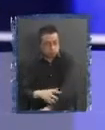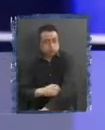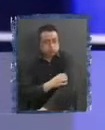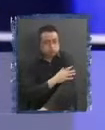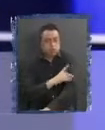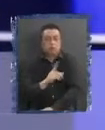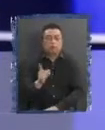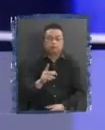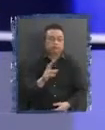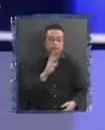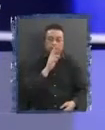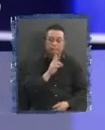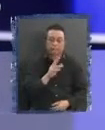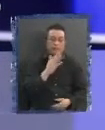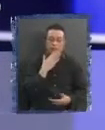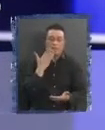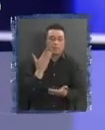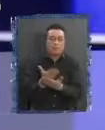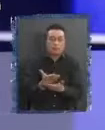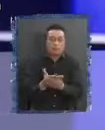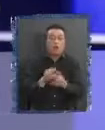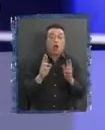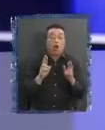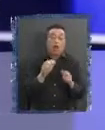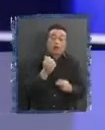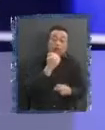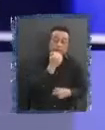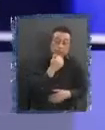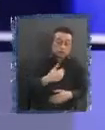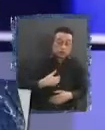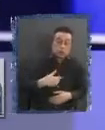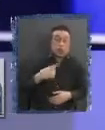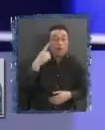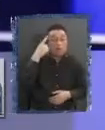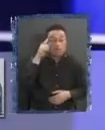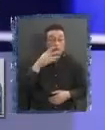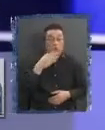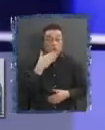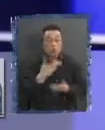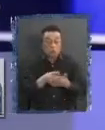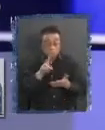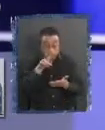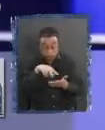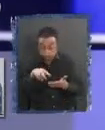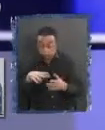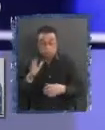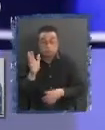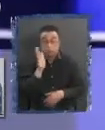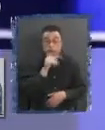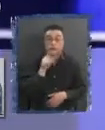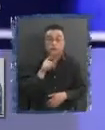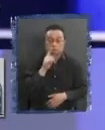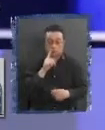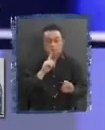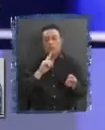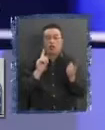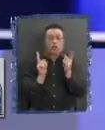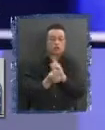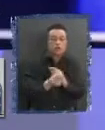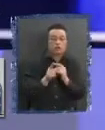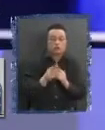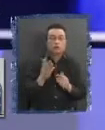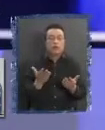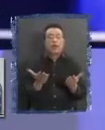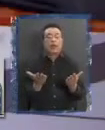necesariamente a las demandas que tiene. Espero equivocarme. Pero hoy día, cuando no ve el texto, siento que va en la dirección contraria a lo que se requiere